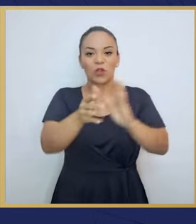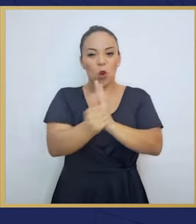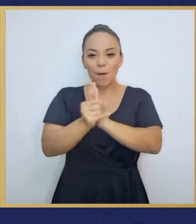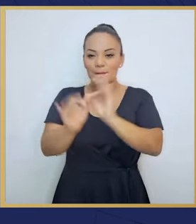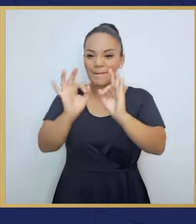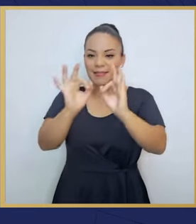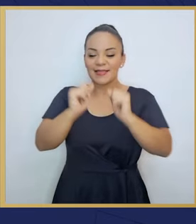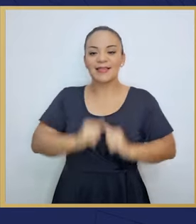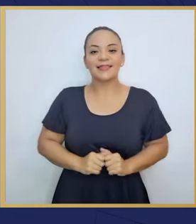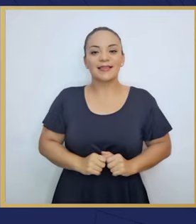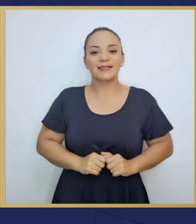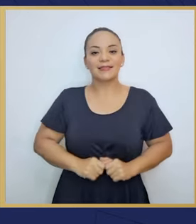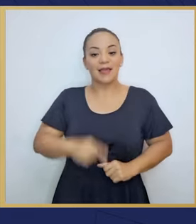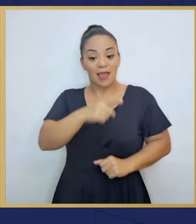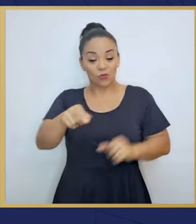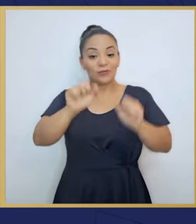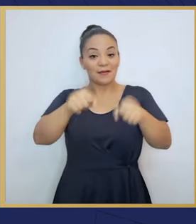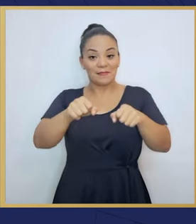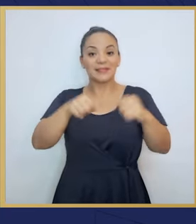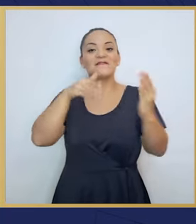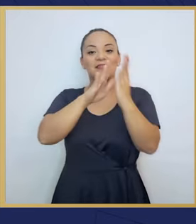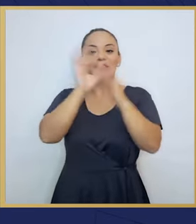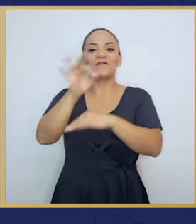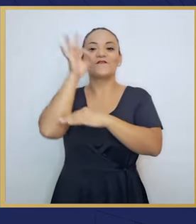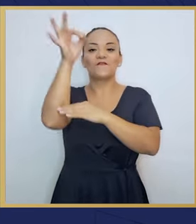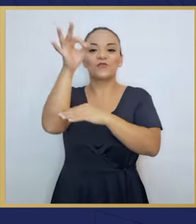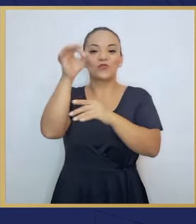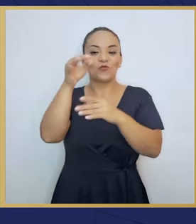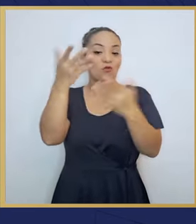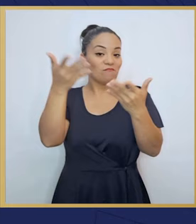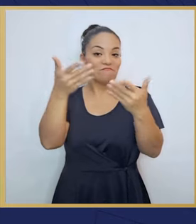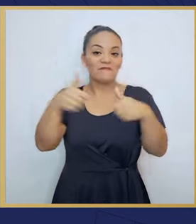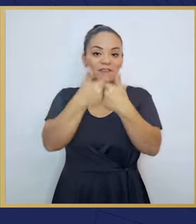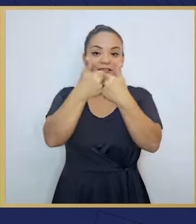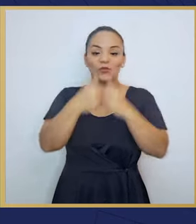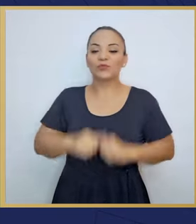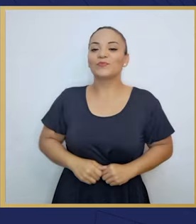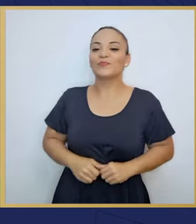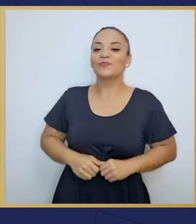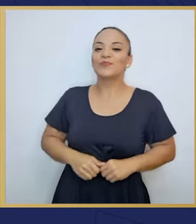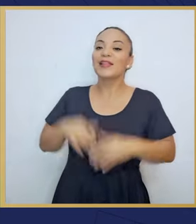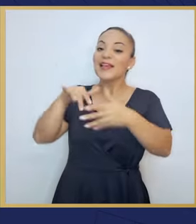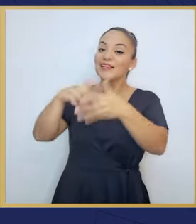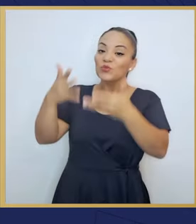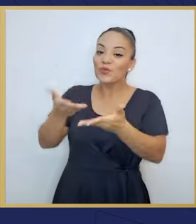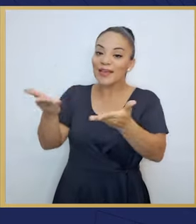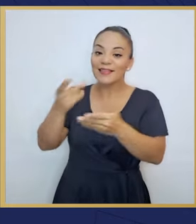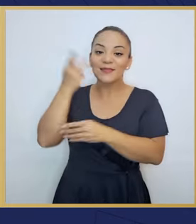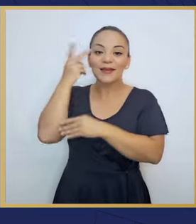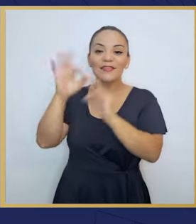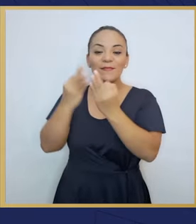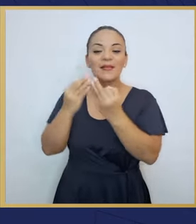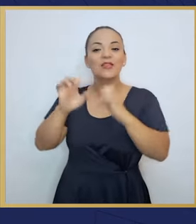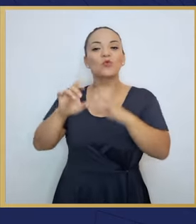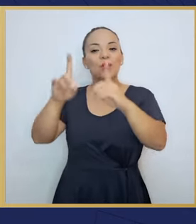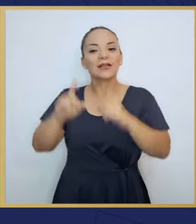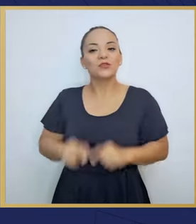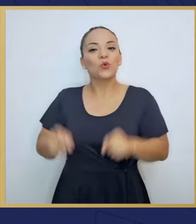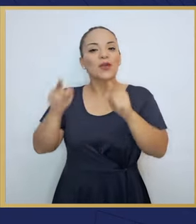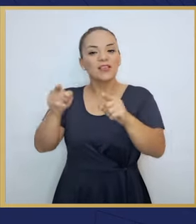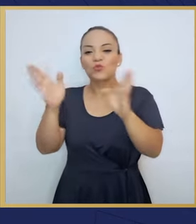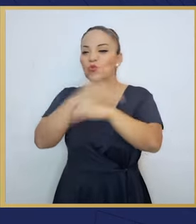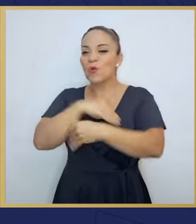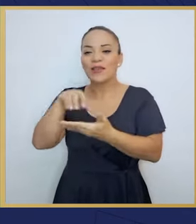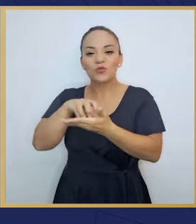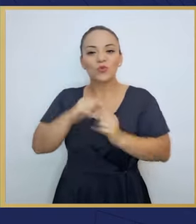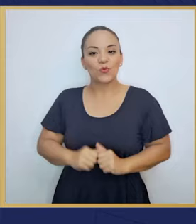capaces de enfrentar los desafíos del futuro. Estudiantes y padres de familia, la educación es sin duda